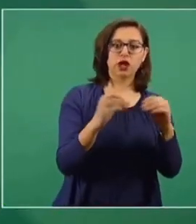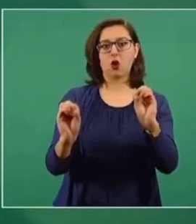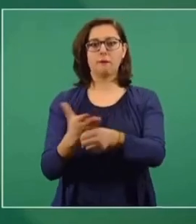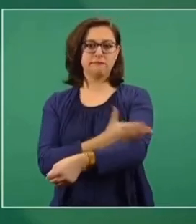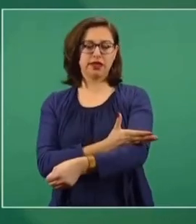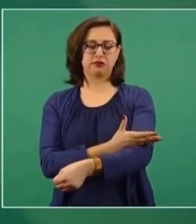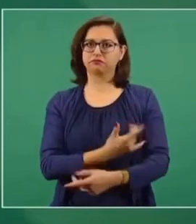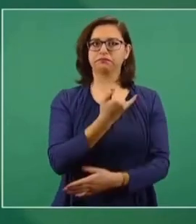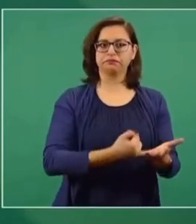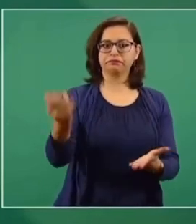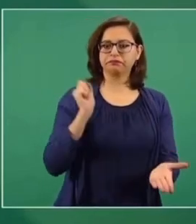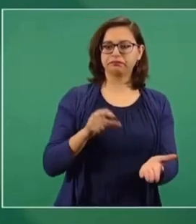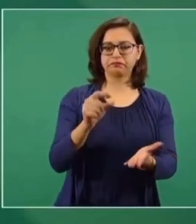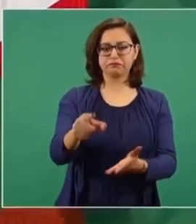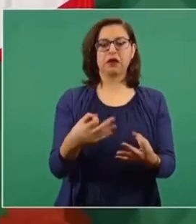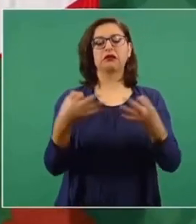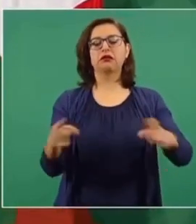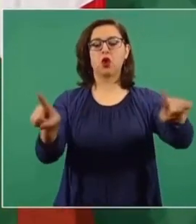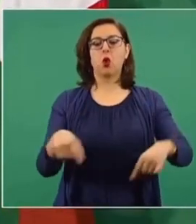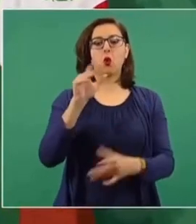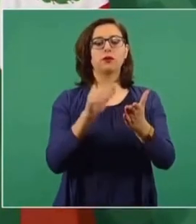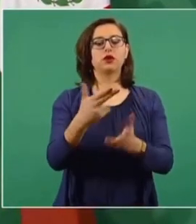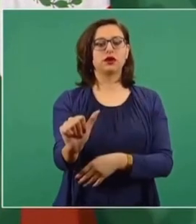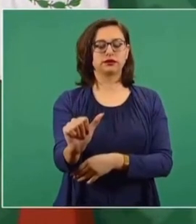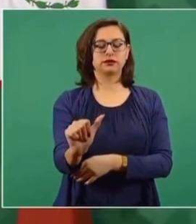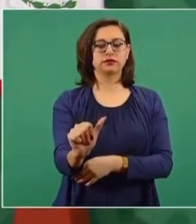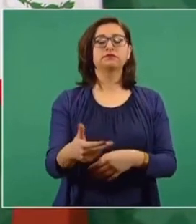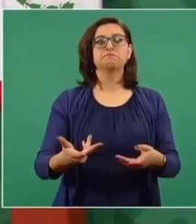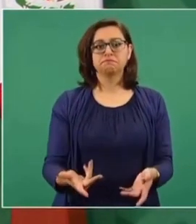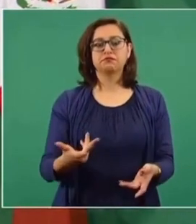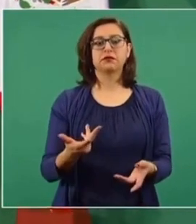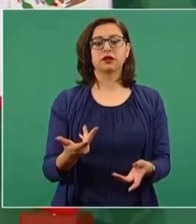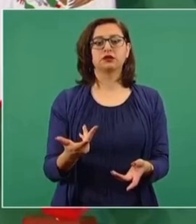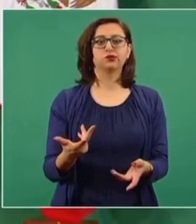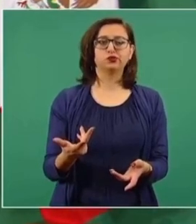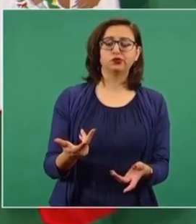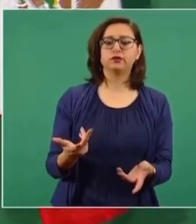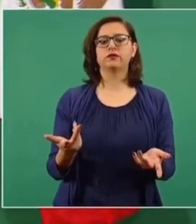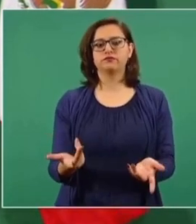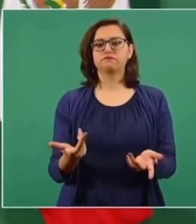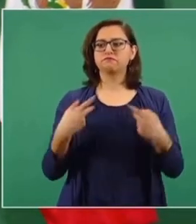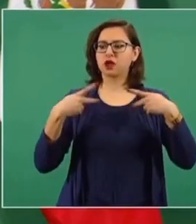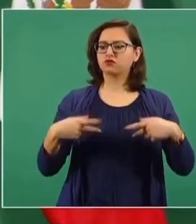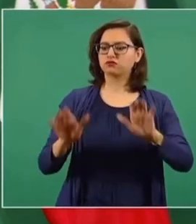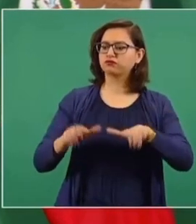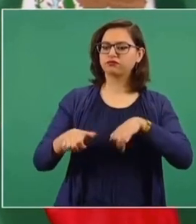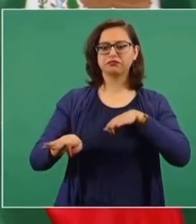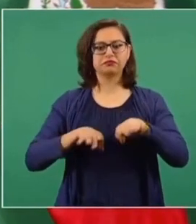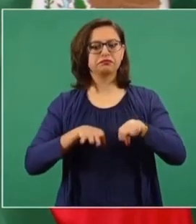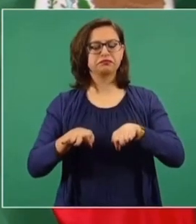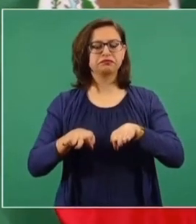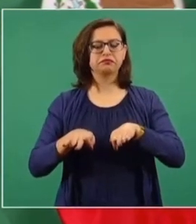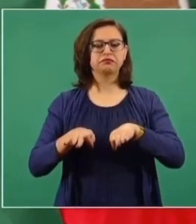y maderables en una superficie de un millón de hectáreas y se están dando empleos, trabajo,